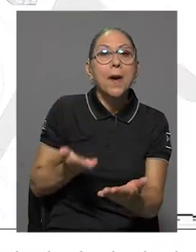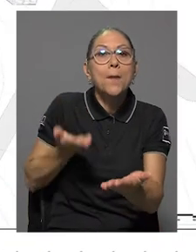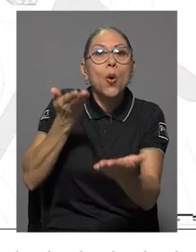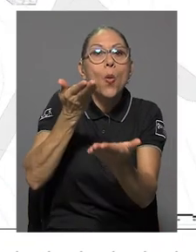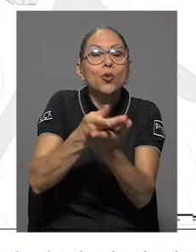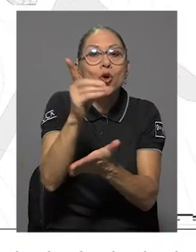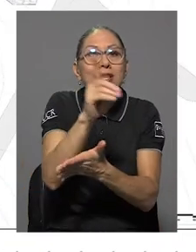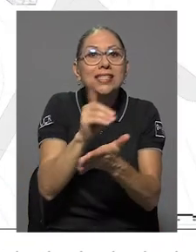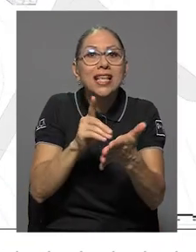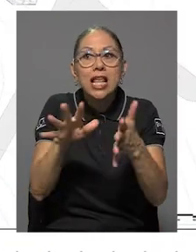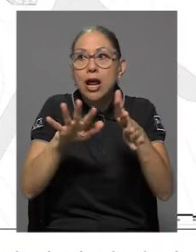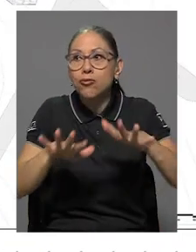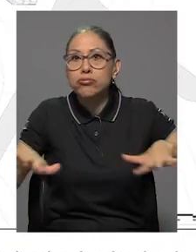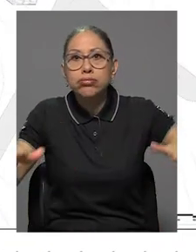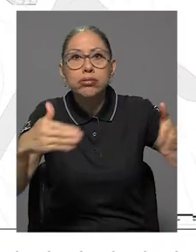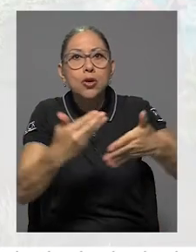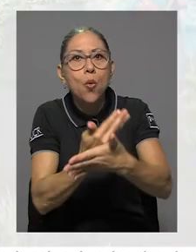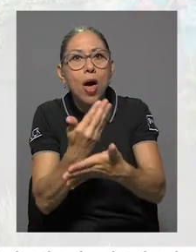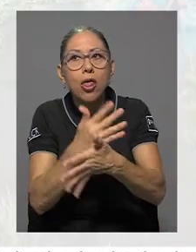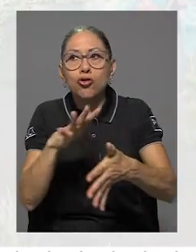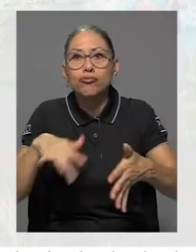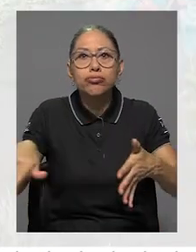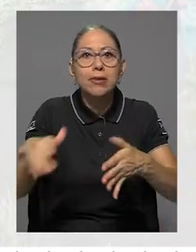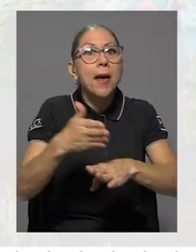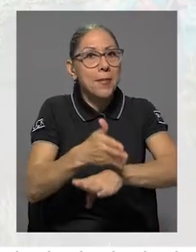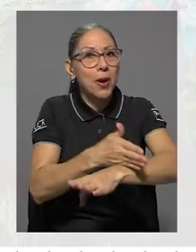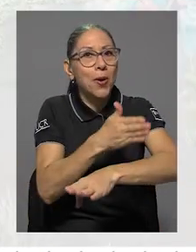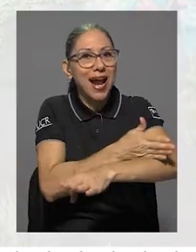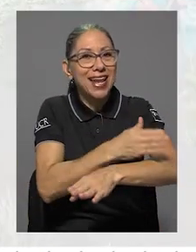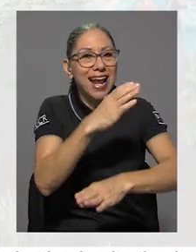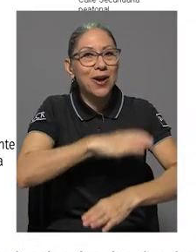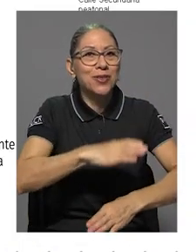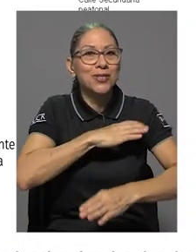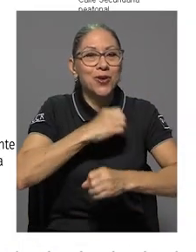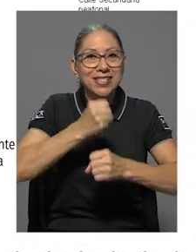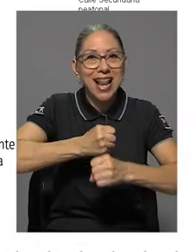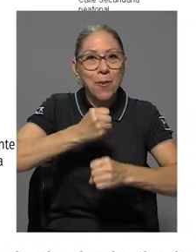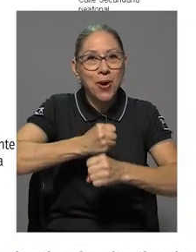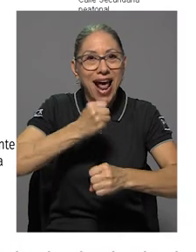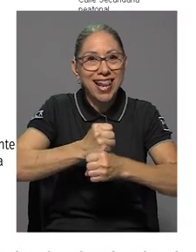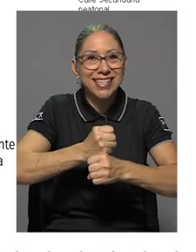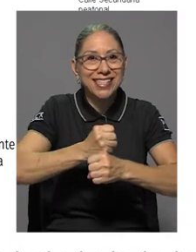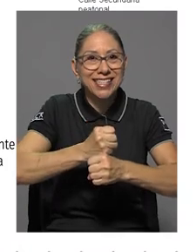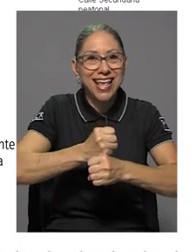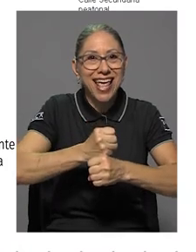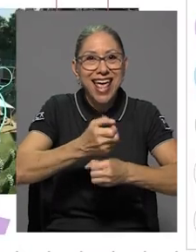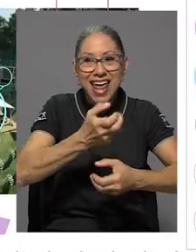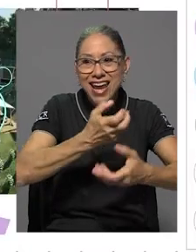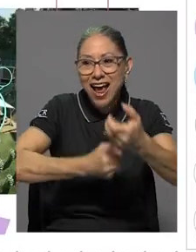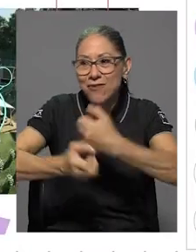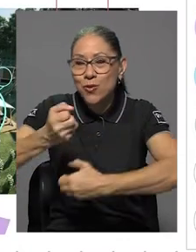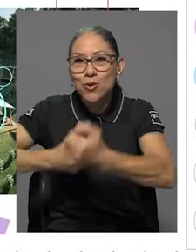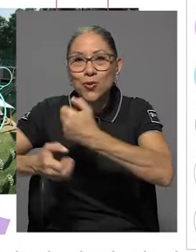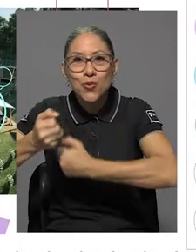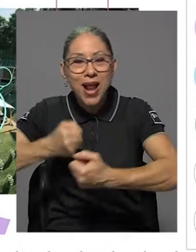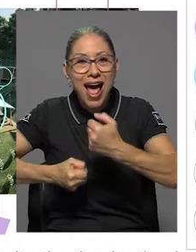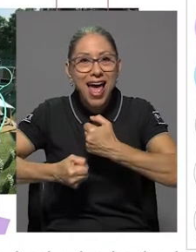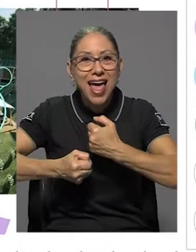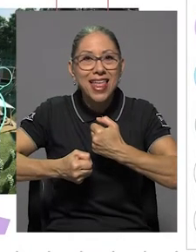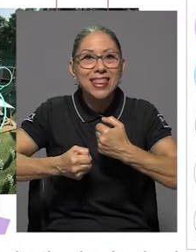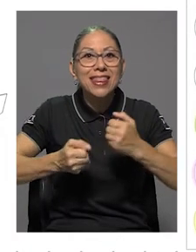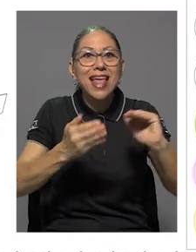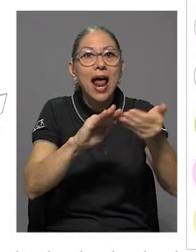diseño de un innovador asentamiento que mejoraría las condiciones laborales en caficultura de la población 9 de nuestro país.